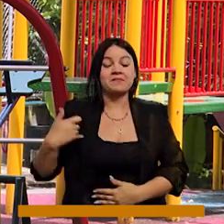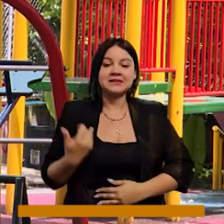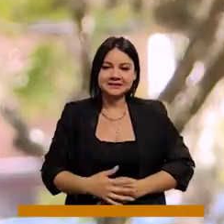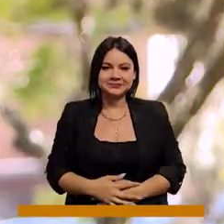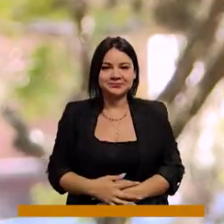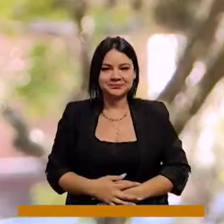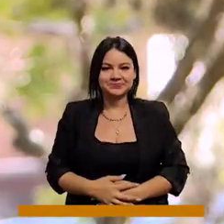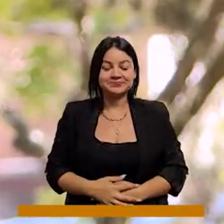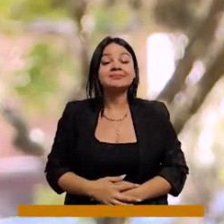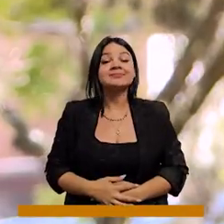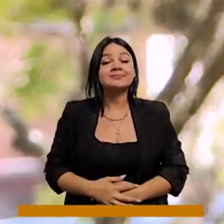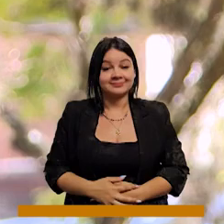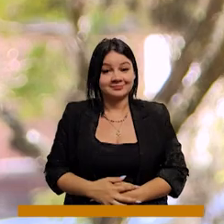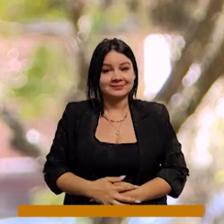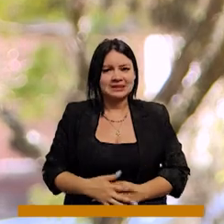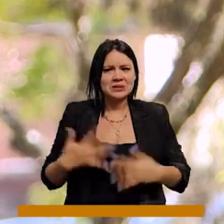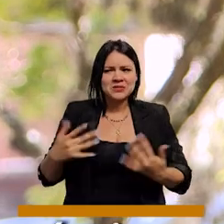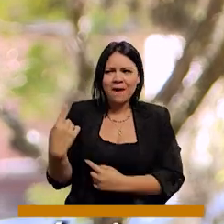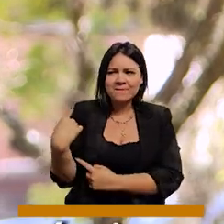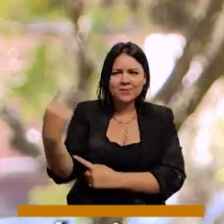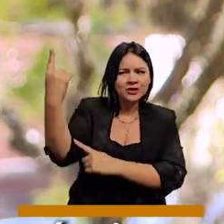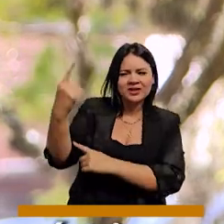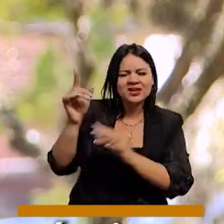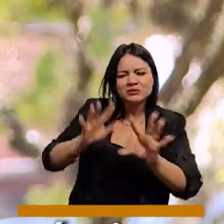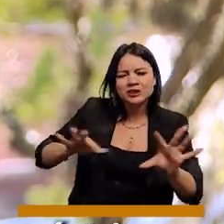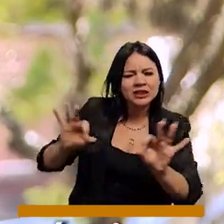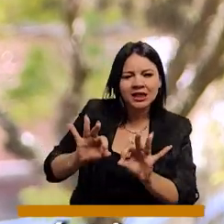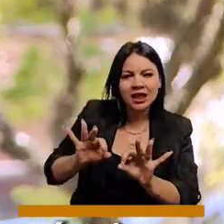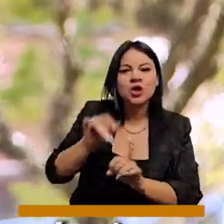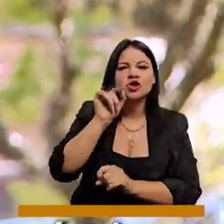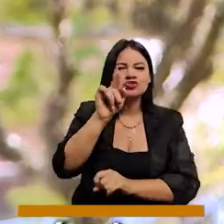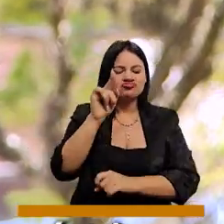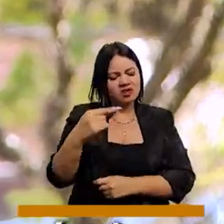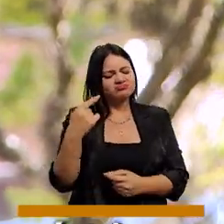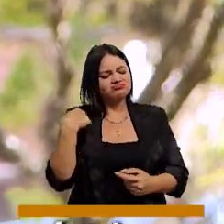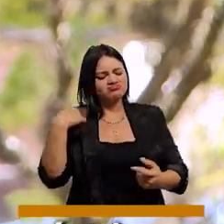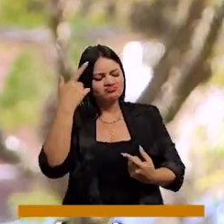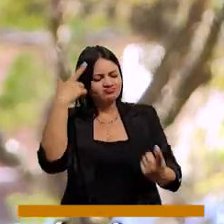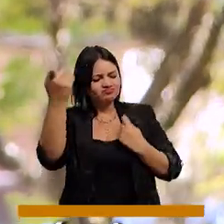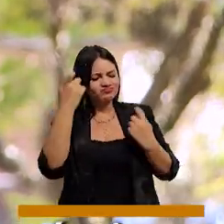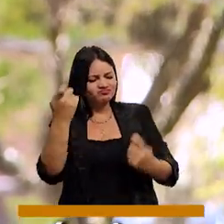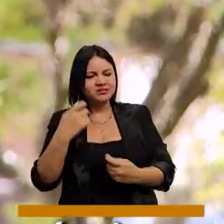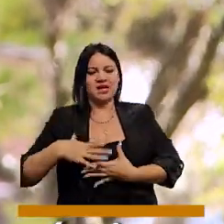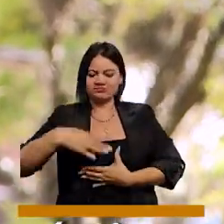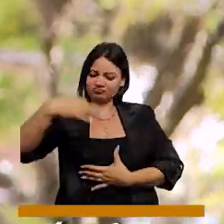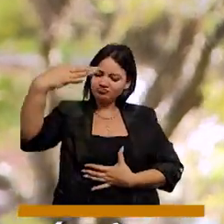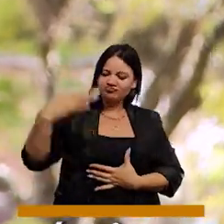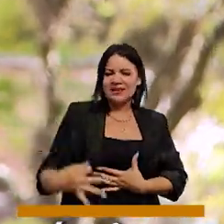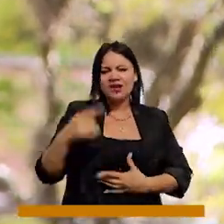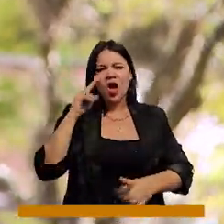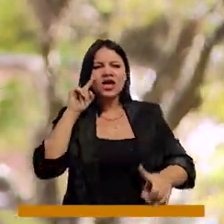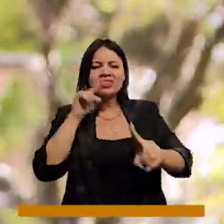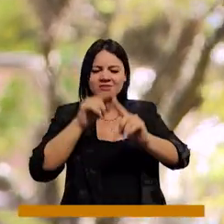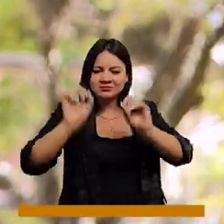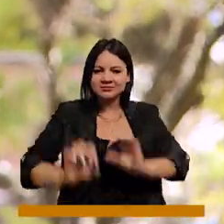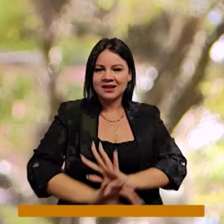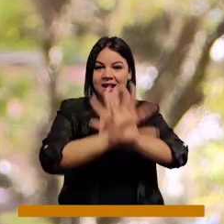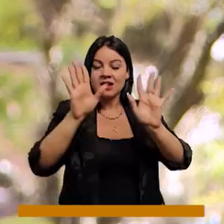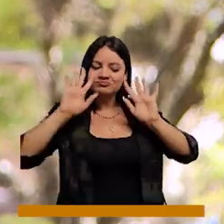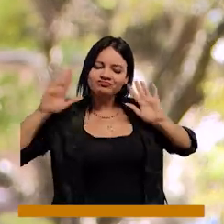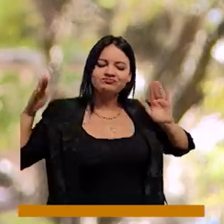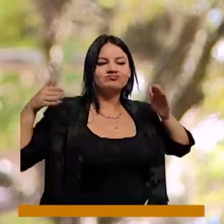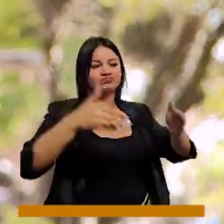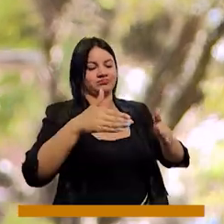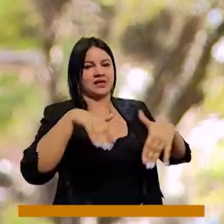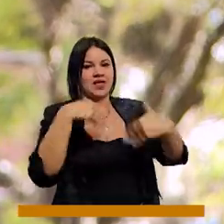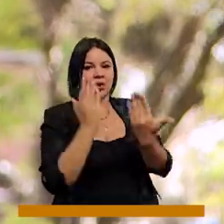jóvenes. Lo más importante para la política es tener criterio, tener ética y tener claros los objetivos. Trabajar por